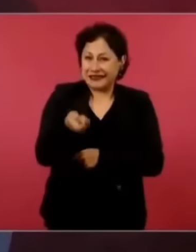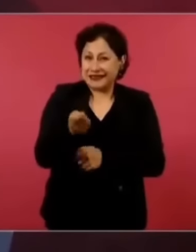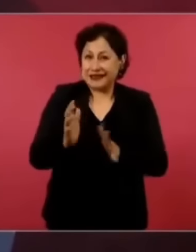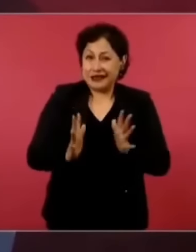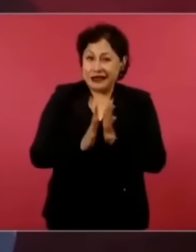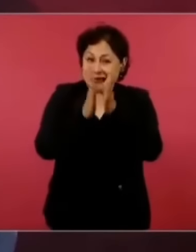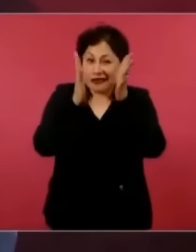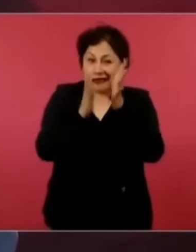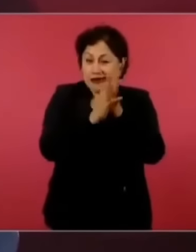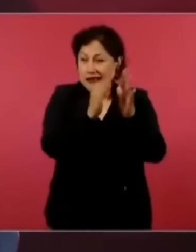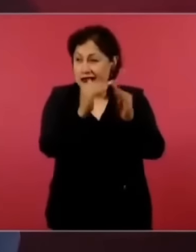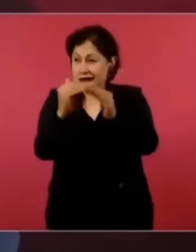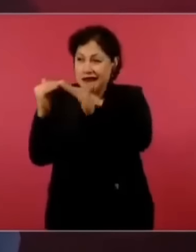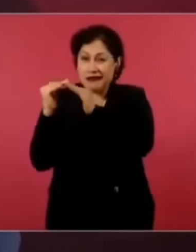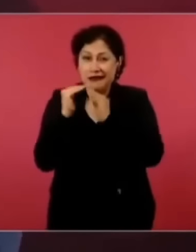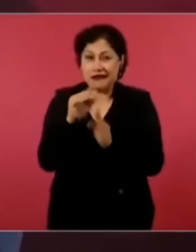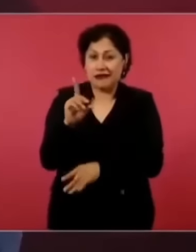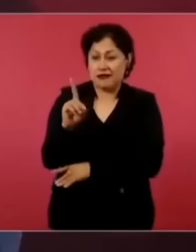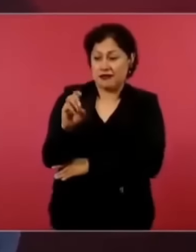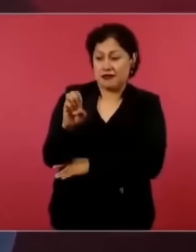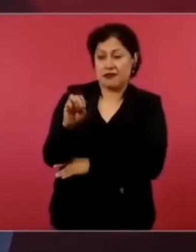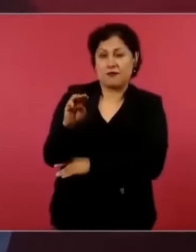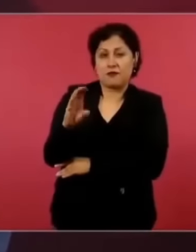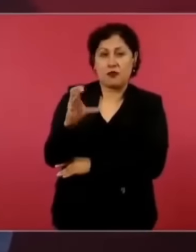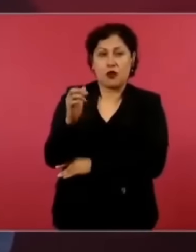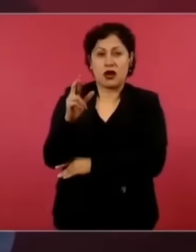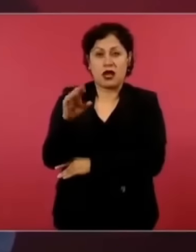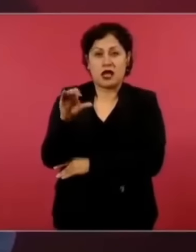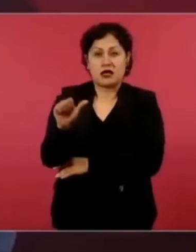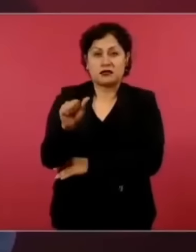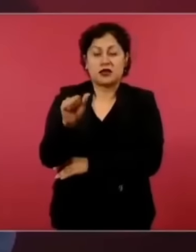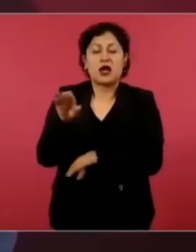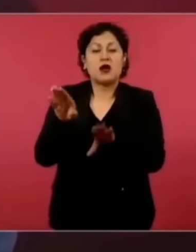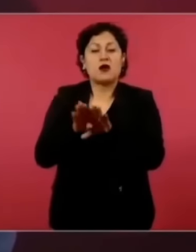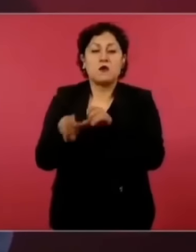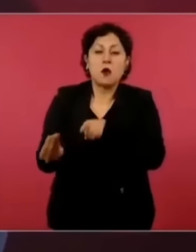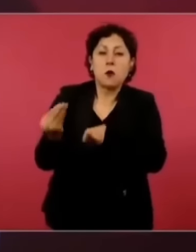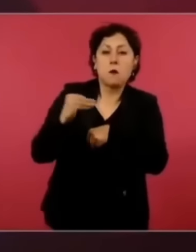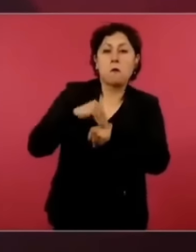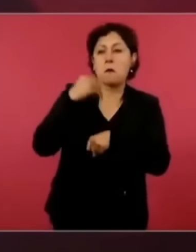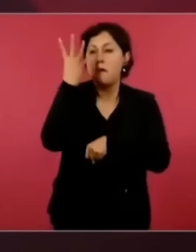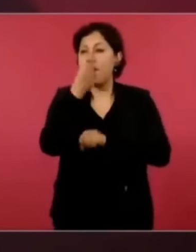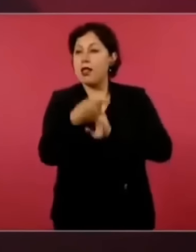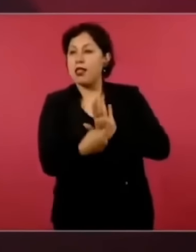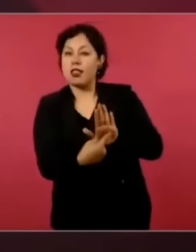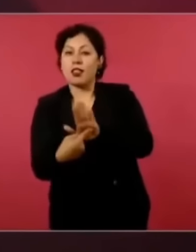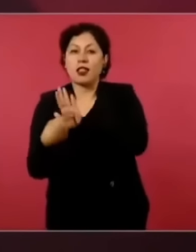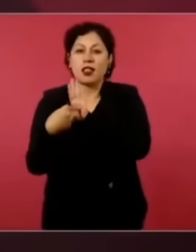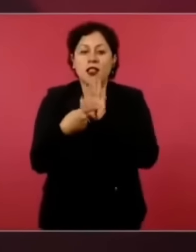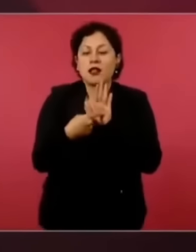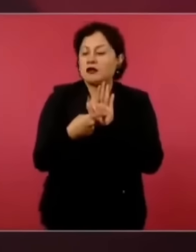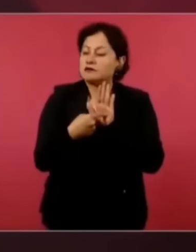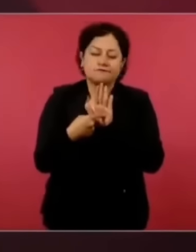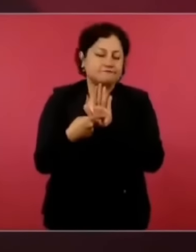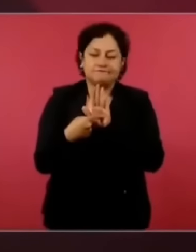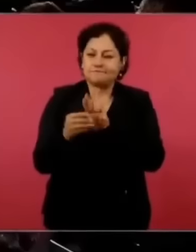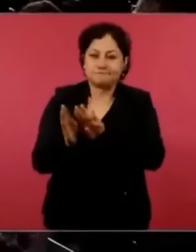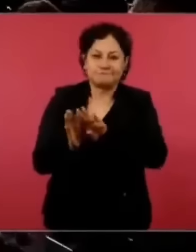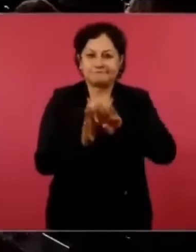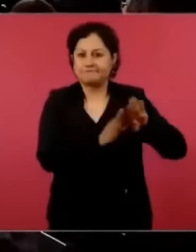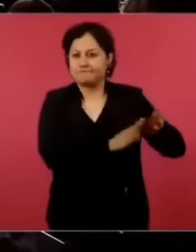sólo una fachada, sino que la democracia es una forma de vida.